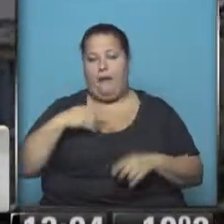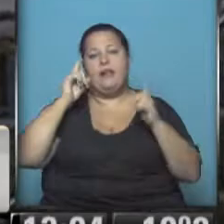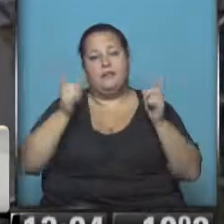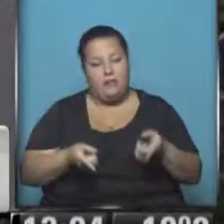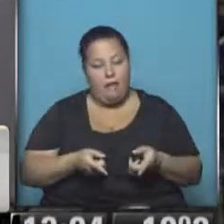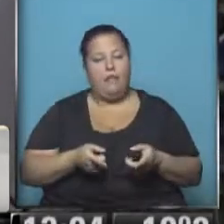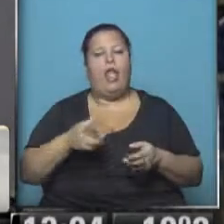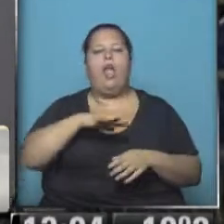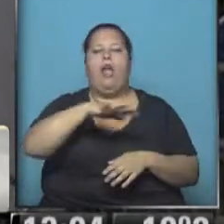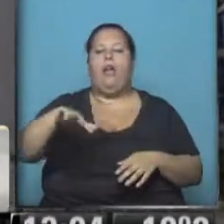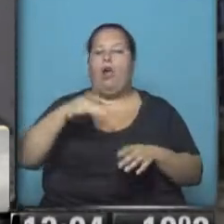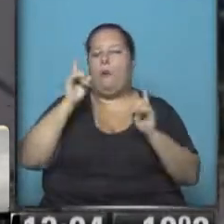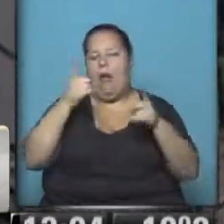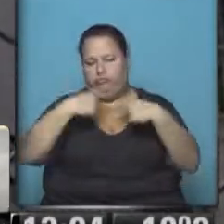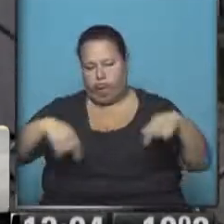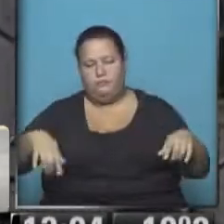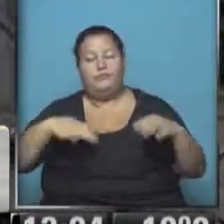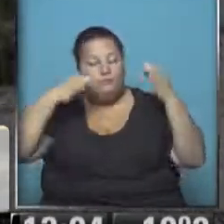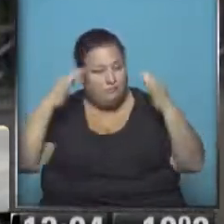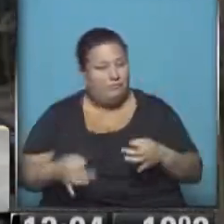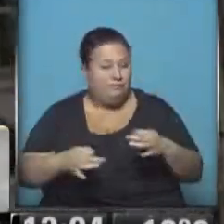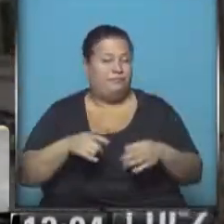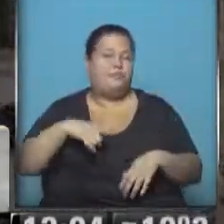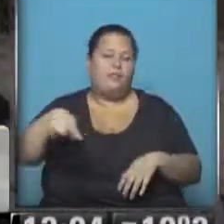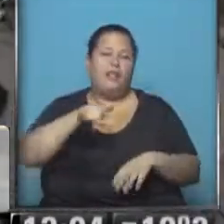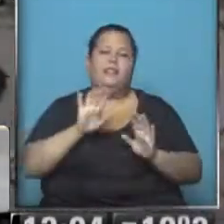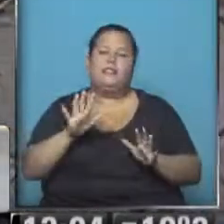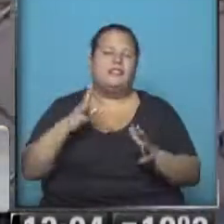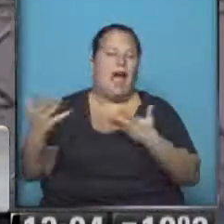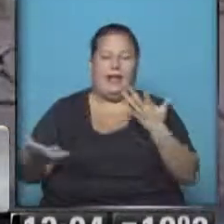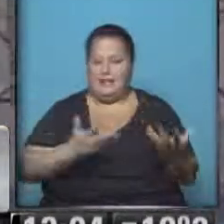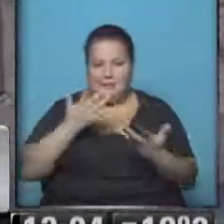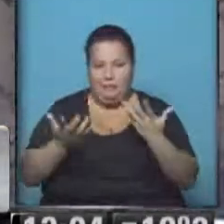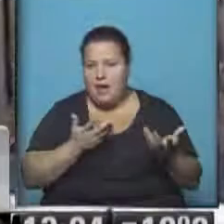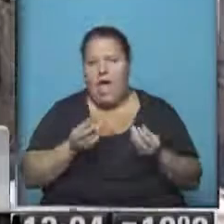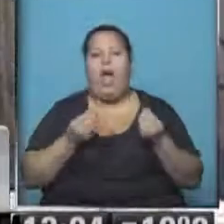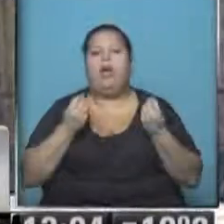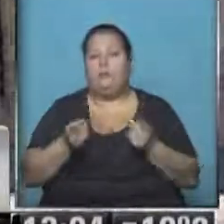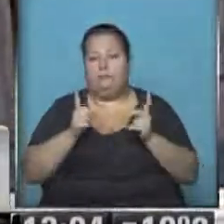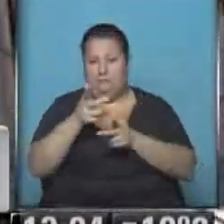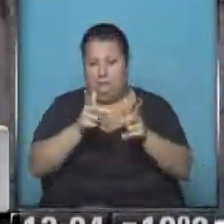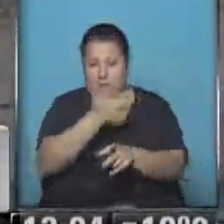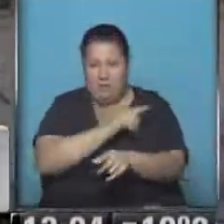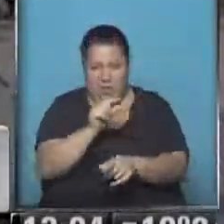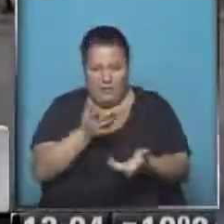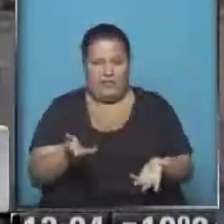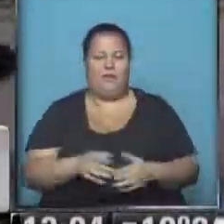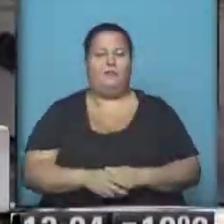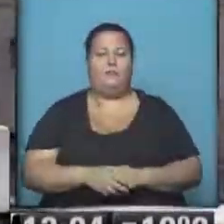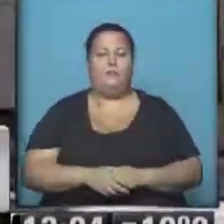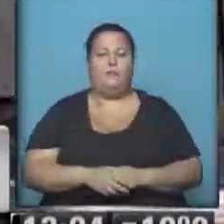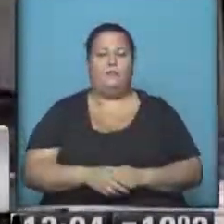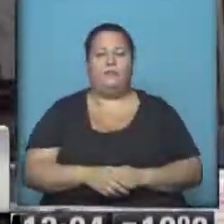supuesto, con parte de la comunidad educativa. Realmente estaban desesperados por lo propio que dijiste hace segundos nada más.